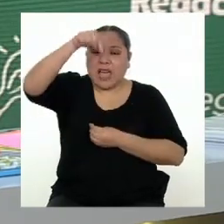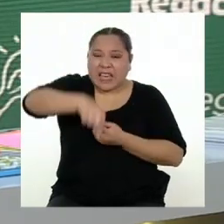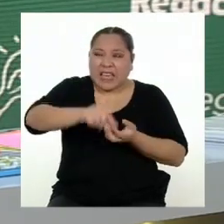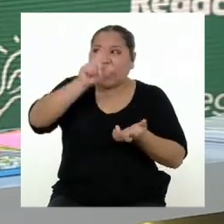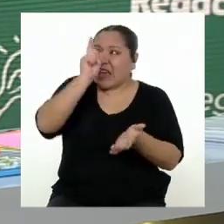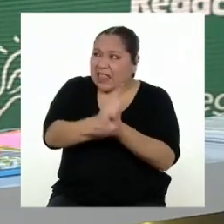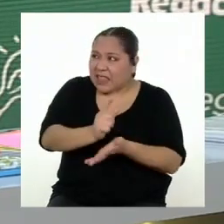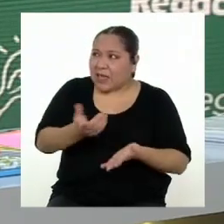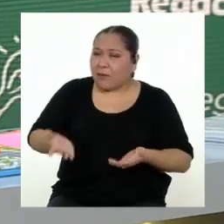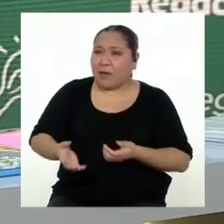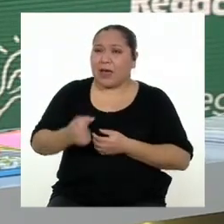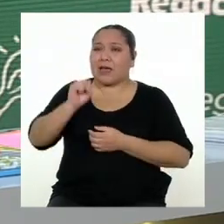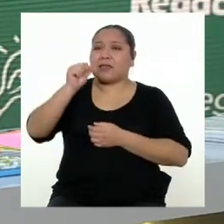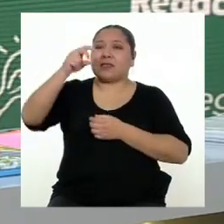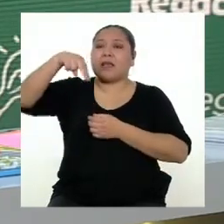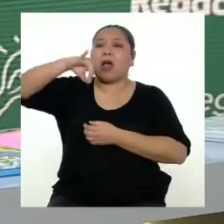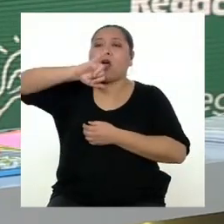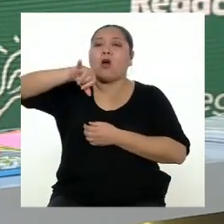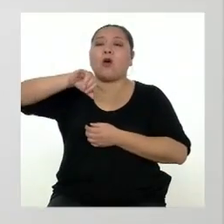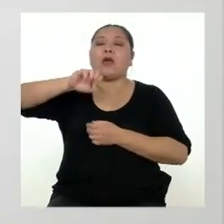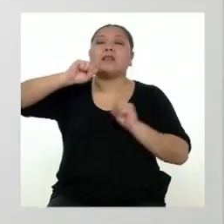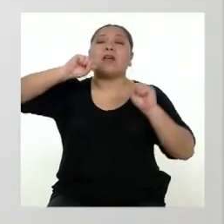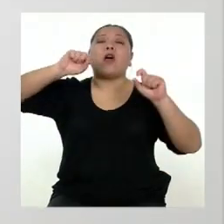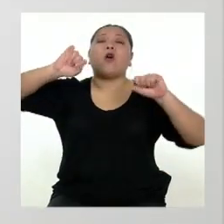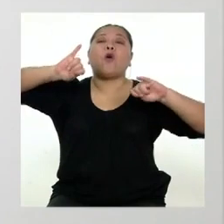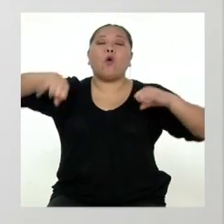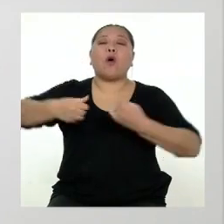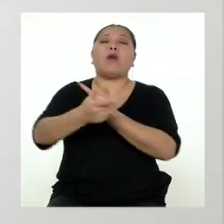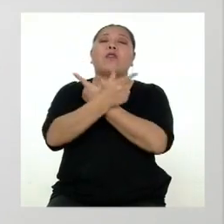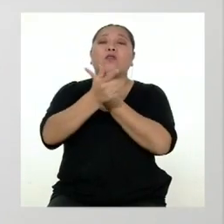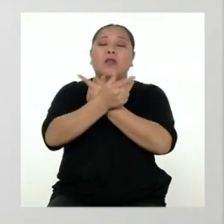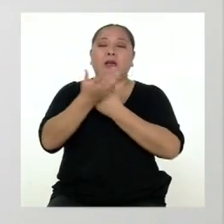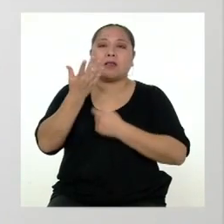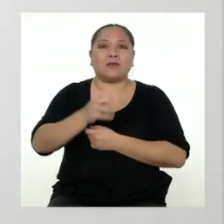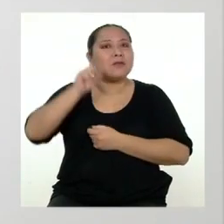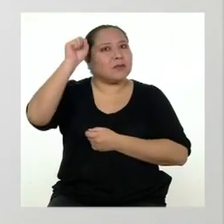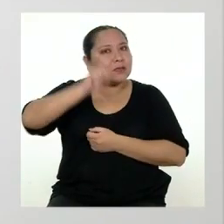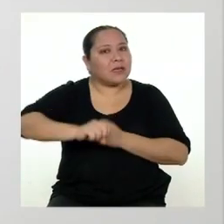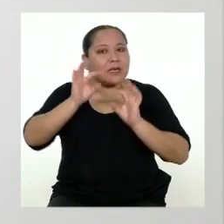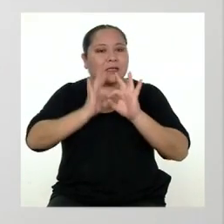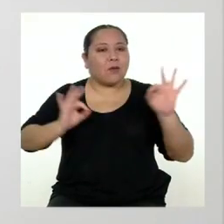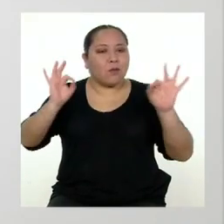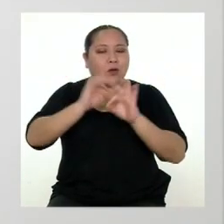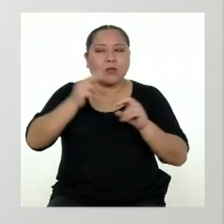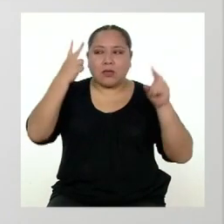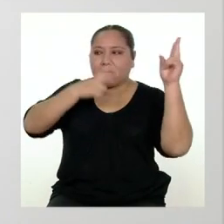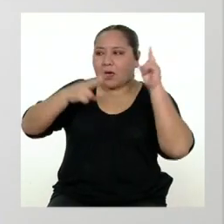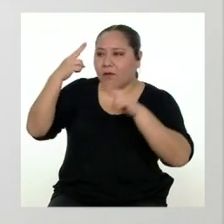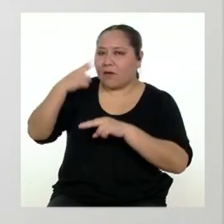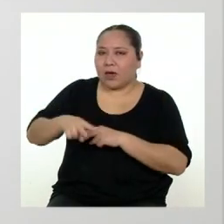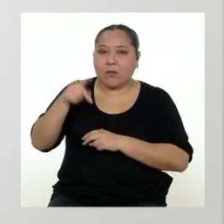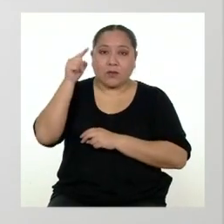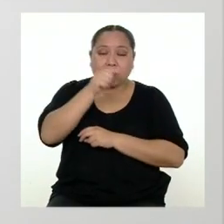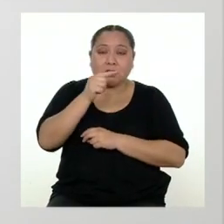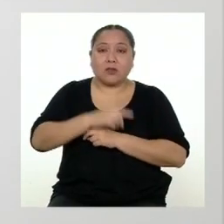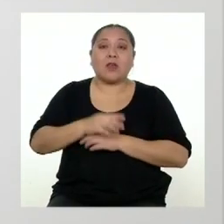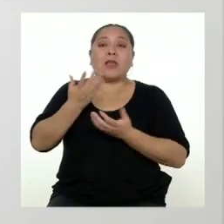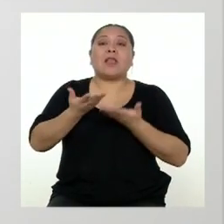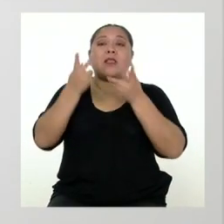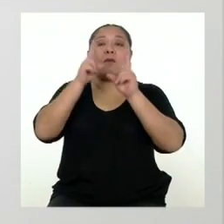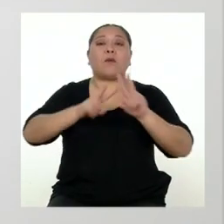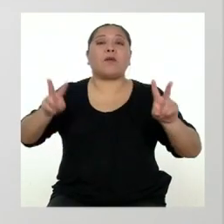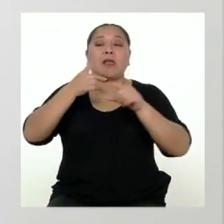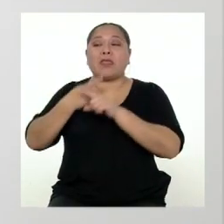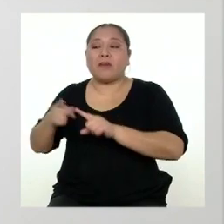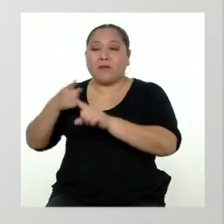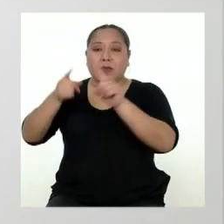en Lima, en San Juan del Urigancho. Sí, y es importante que visualicemos esto y lo valoremos. Nuestra